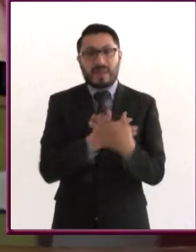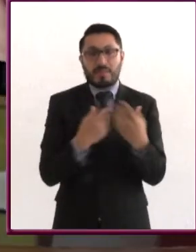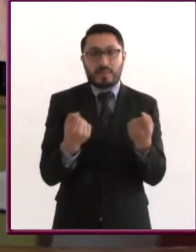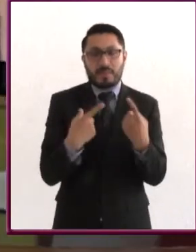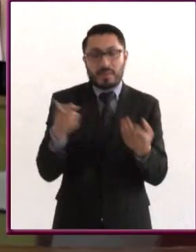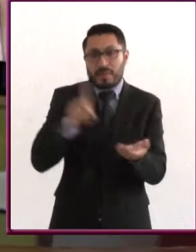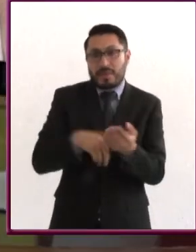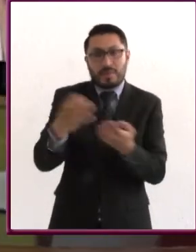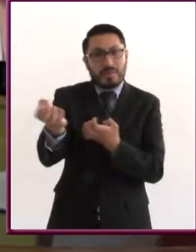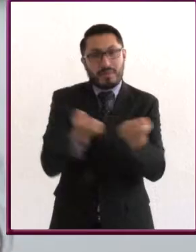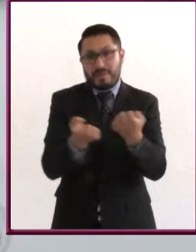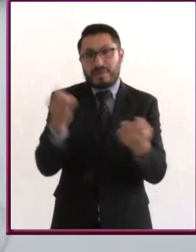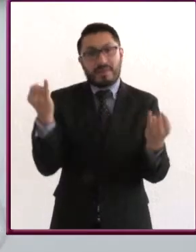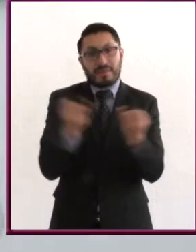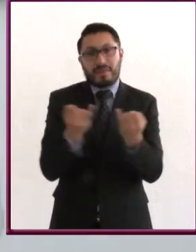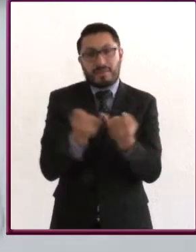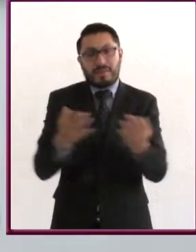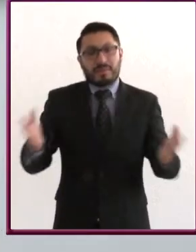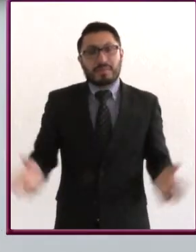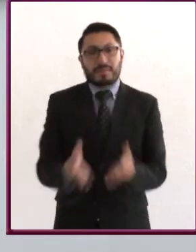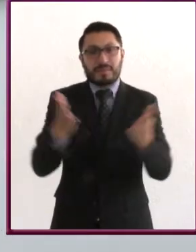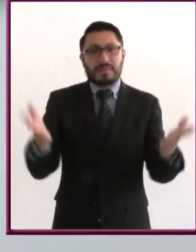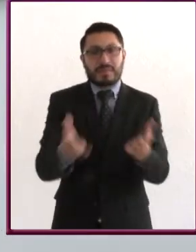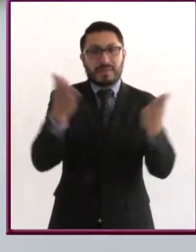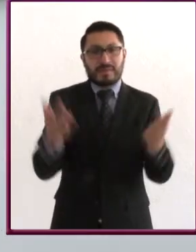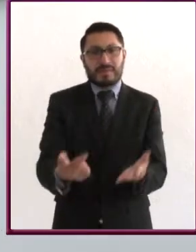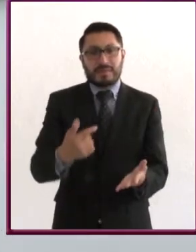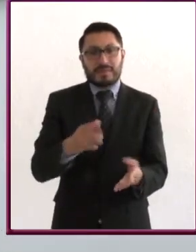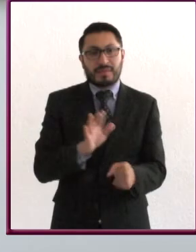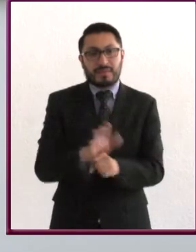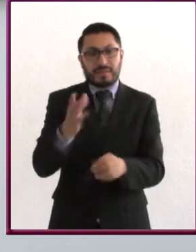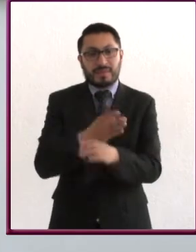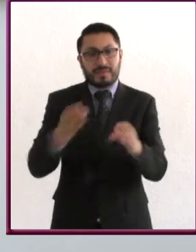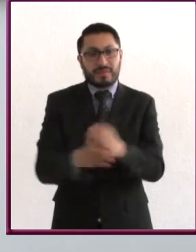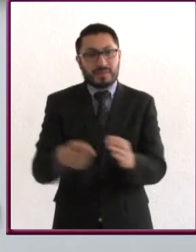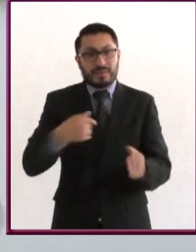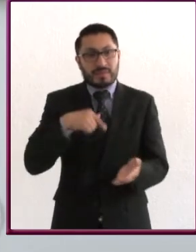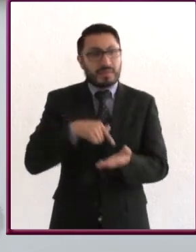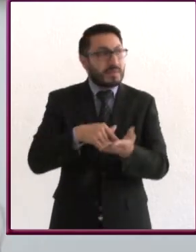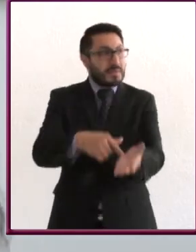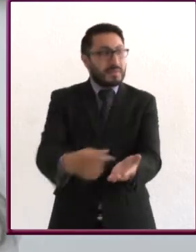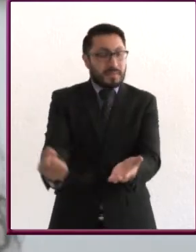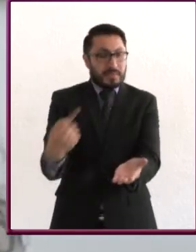como en el ejercicio nos motivamos a conseguir lo que nos estamos proponiendo.